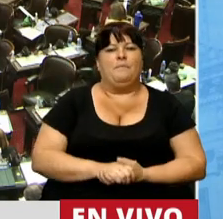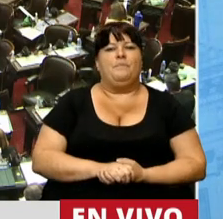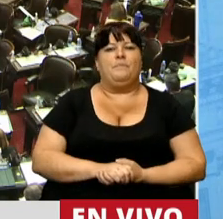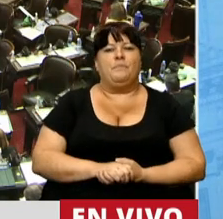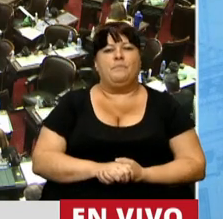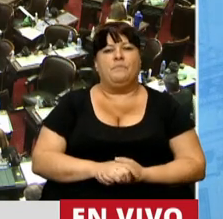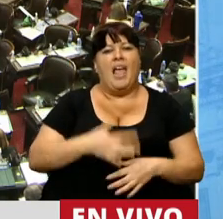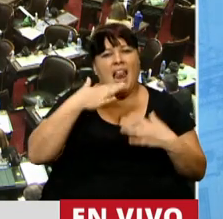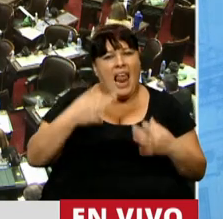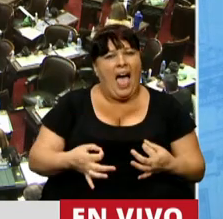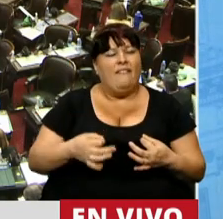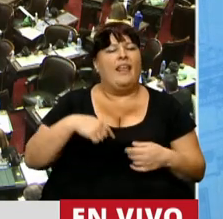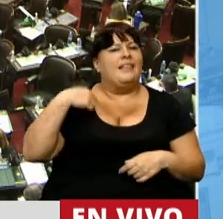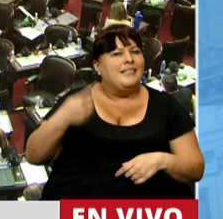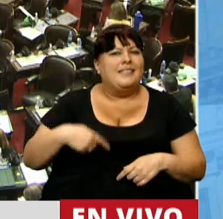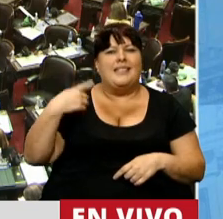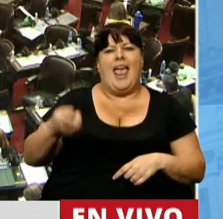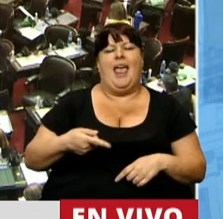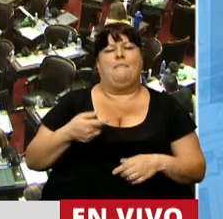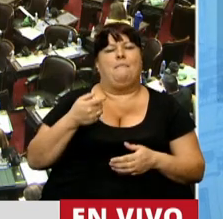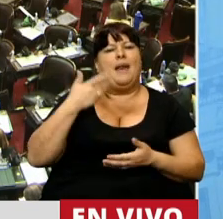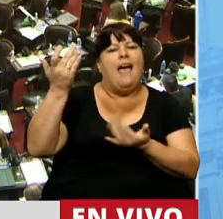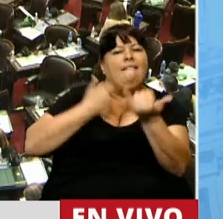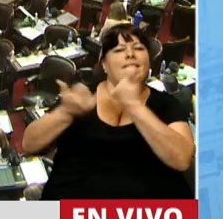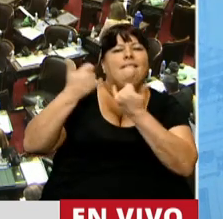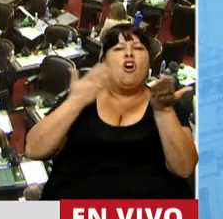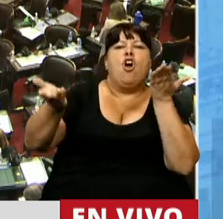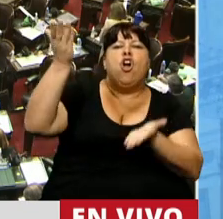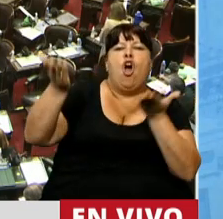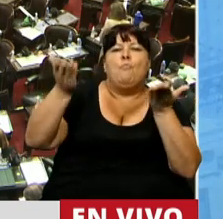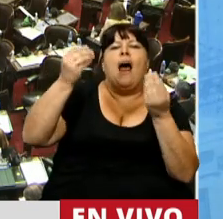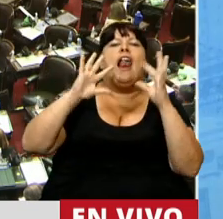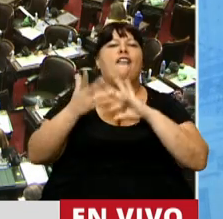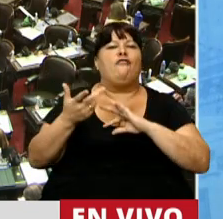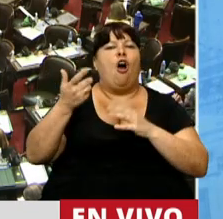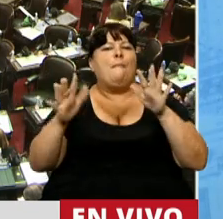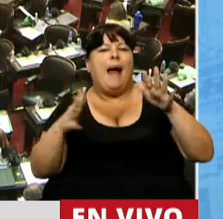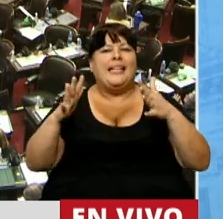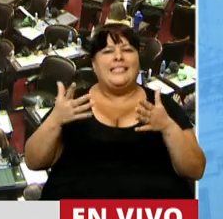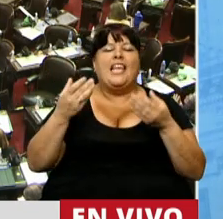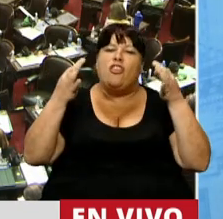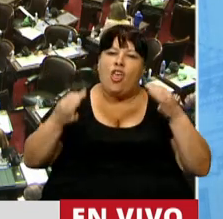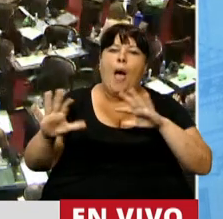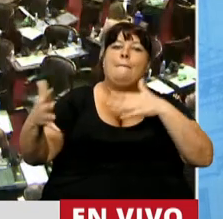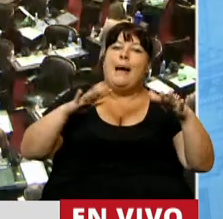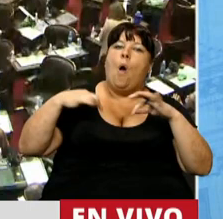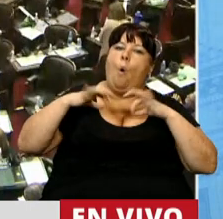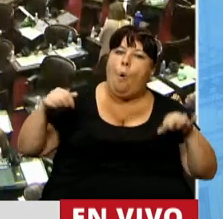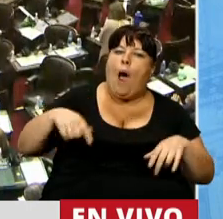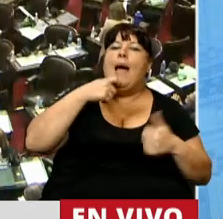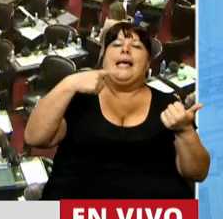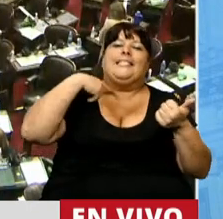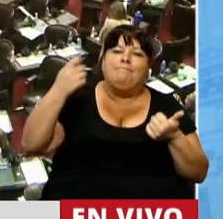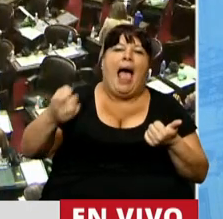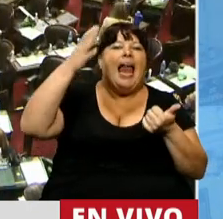Y en realidad estoy en plena constancia y pidiendo información, comparemos los sistemas similares. El sistema similar al nuestro, como